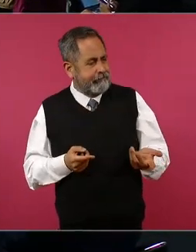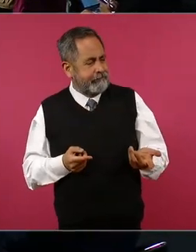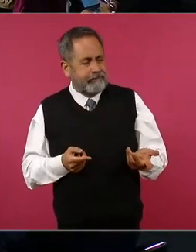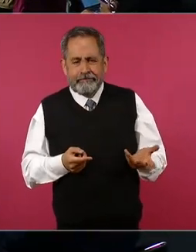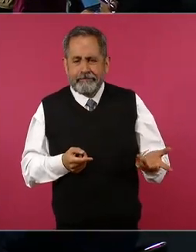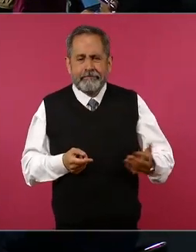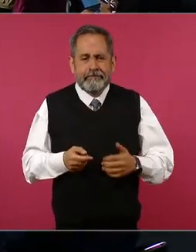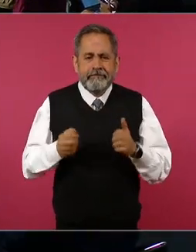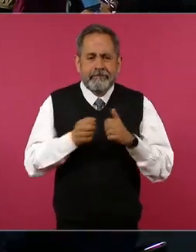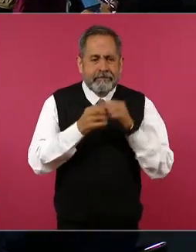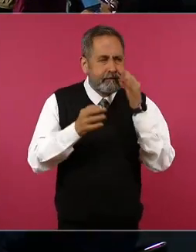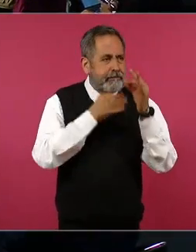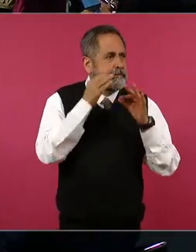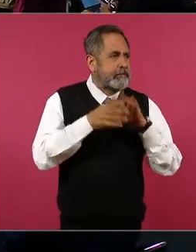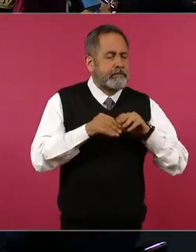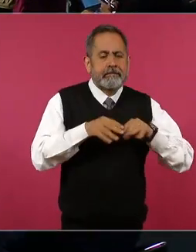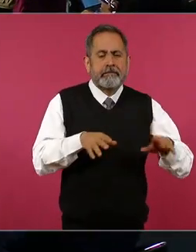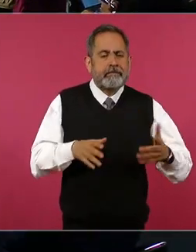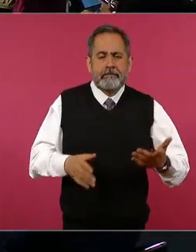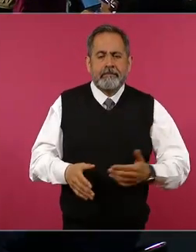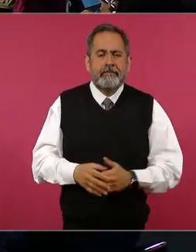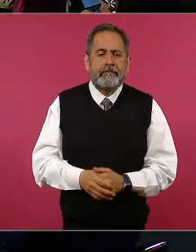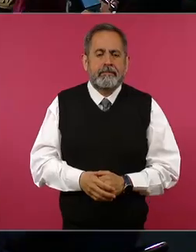con los medios de comunicación